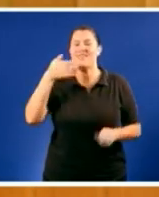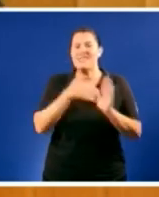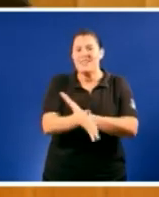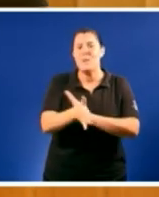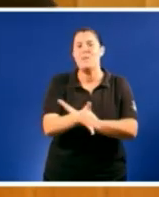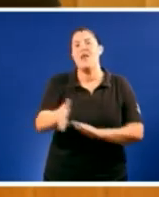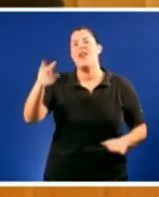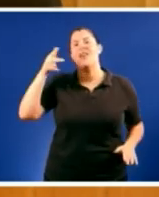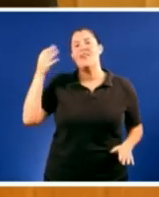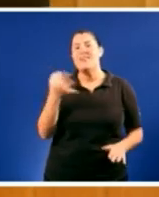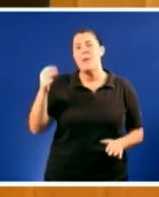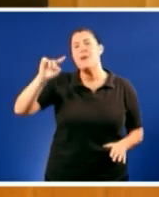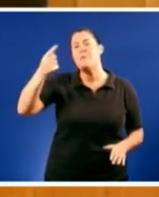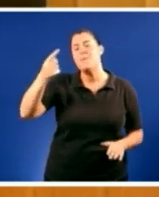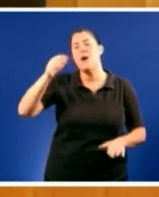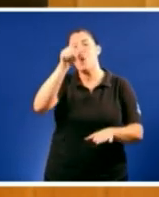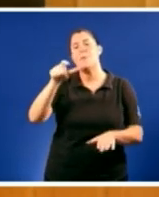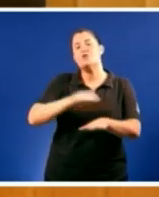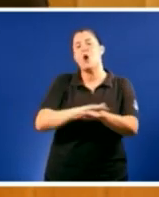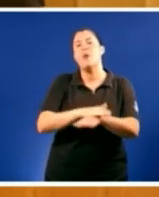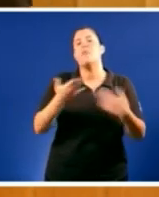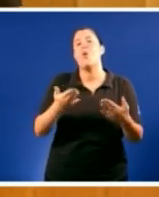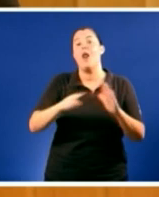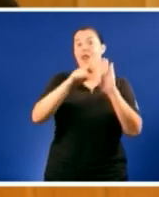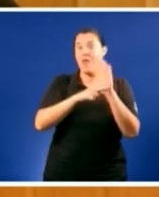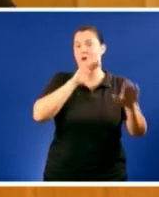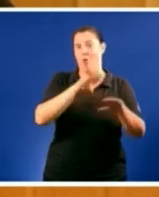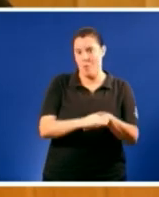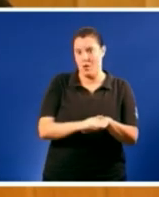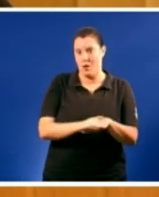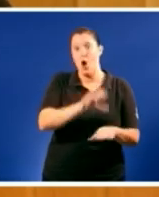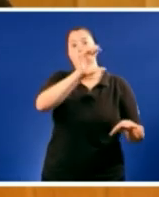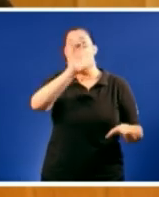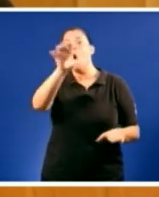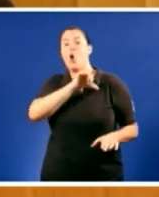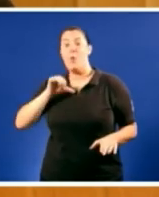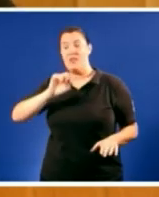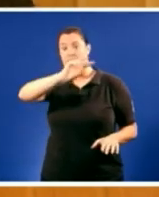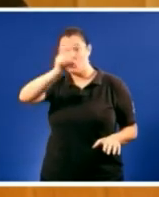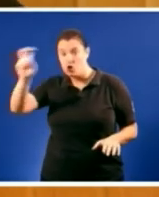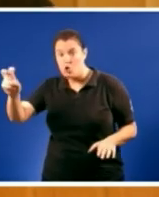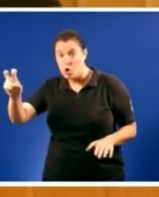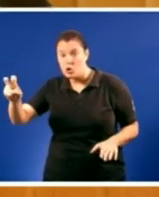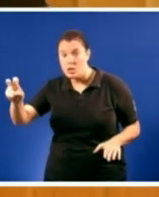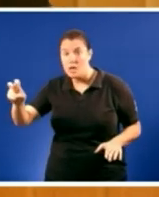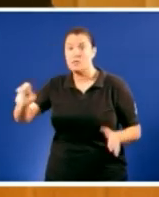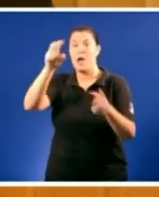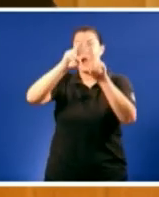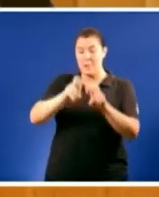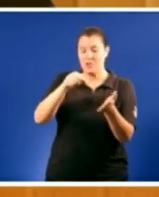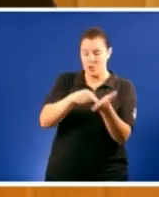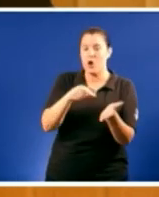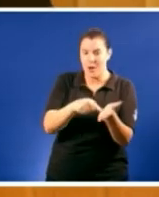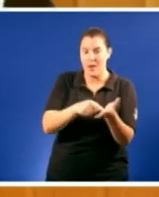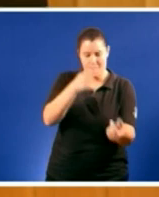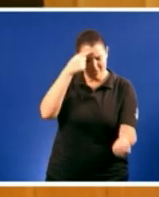cumprir a lei outras comunidades reclaman a revisión e concretan as súas propostas en unha cuestión que